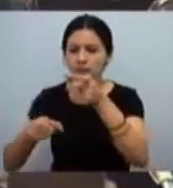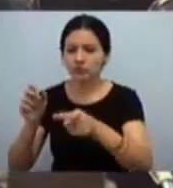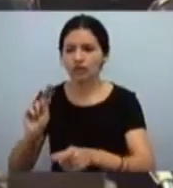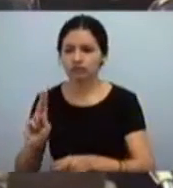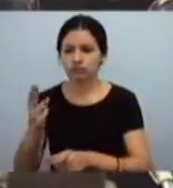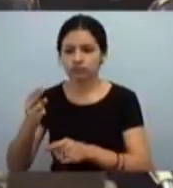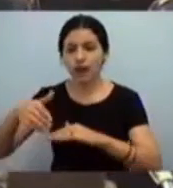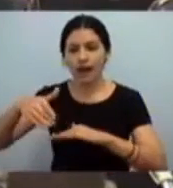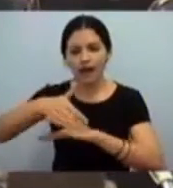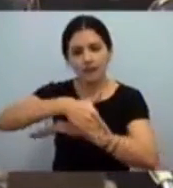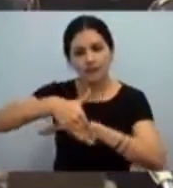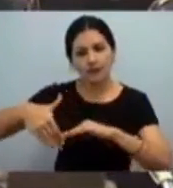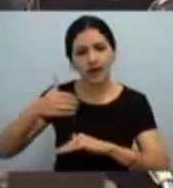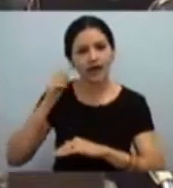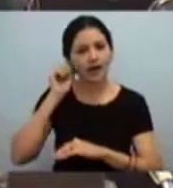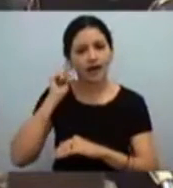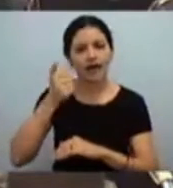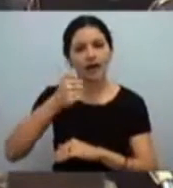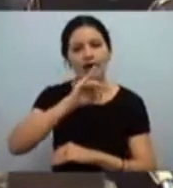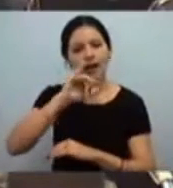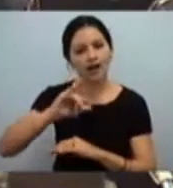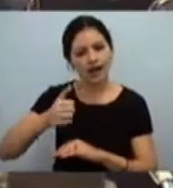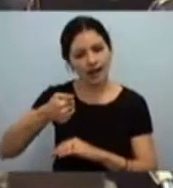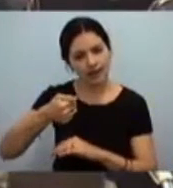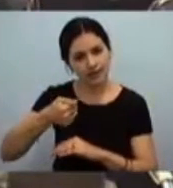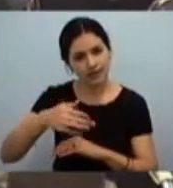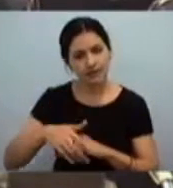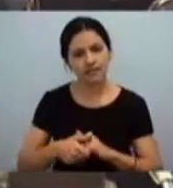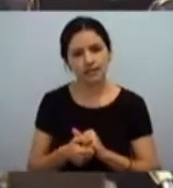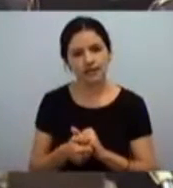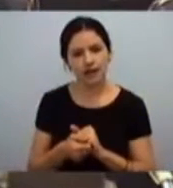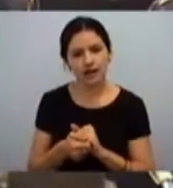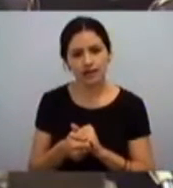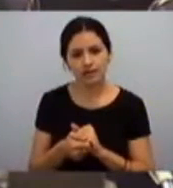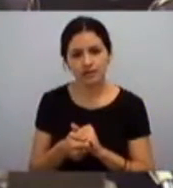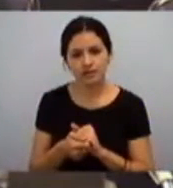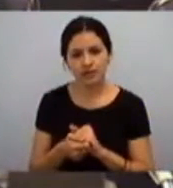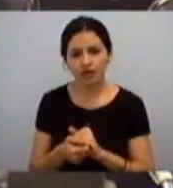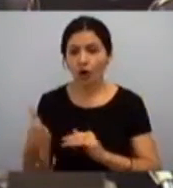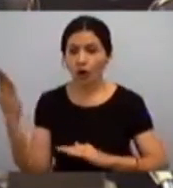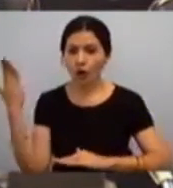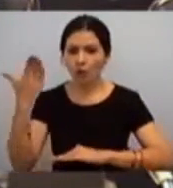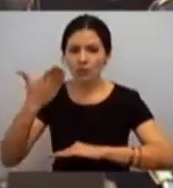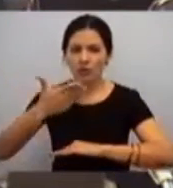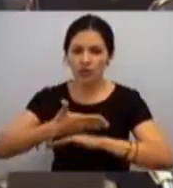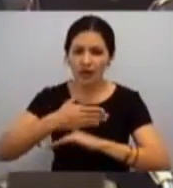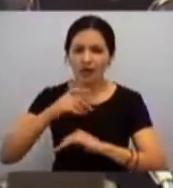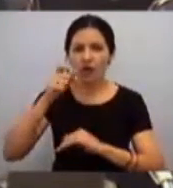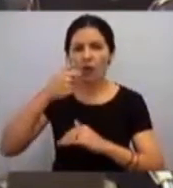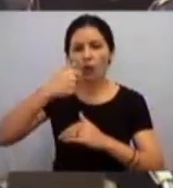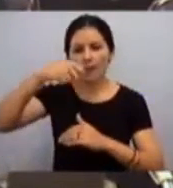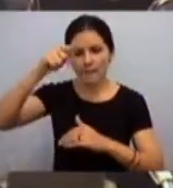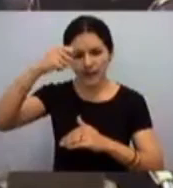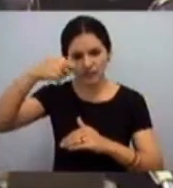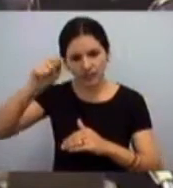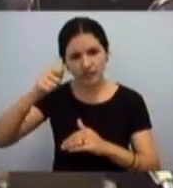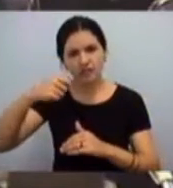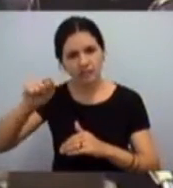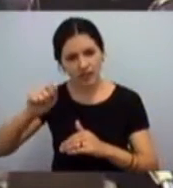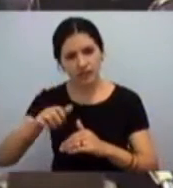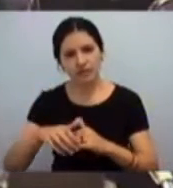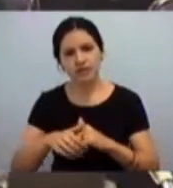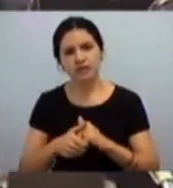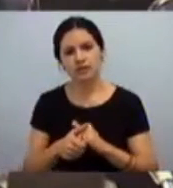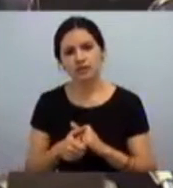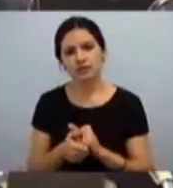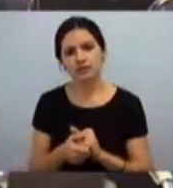en que se suma a lo largo de meses de bloqueo injusto que se ha materializado contra los palestinos.